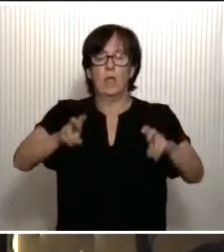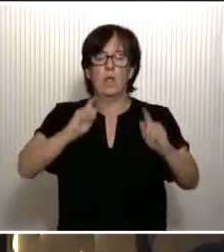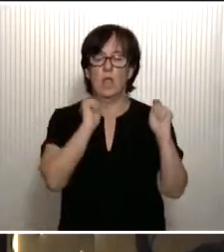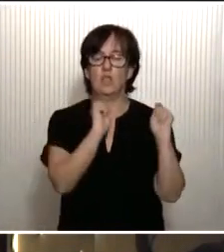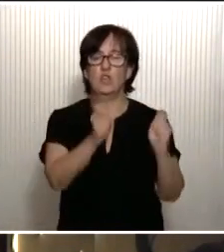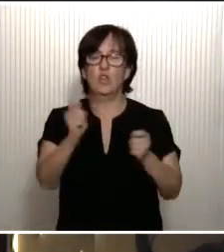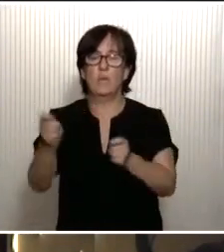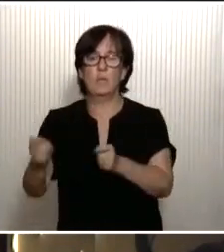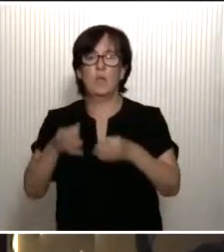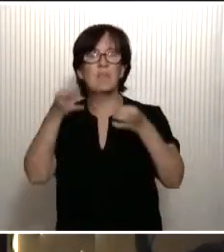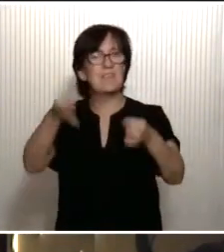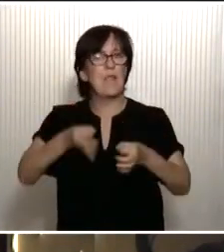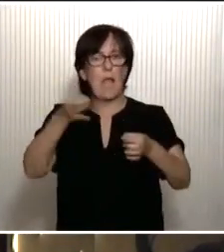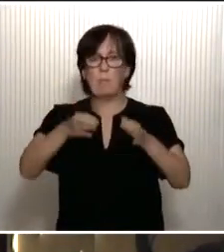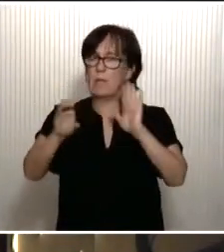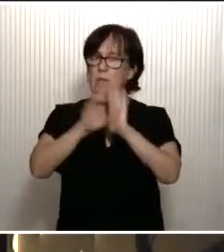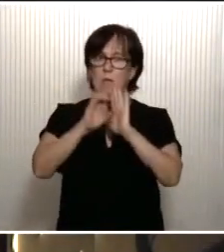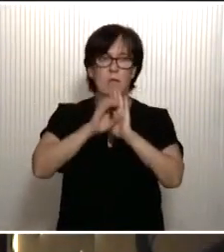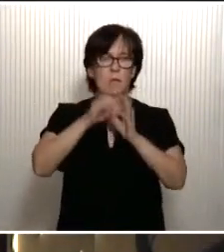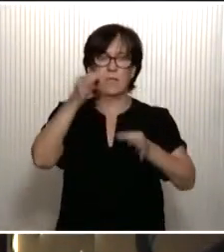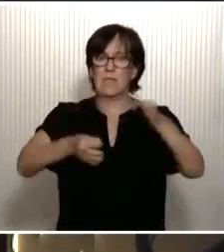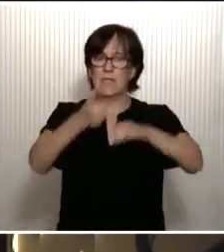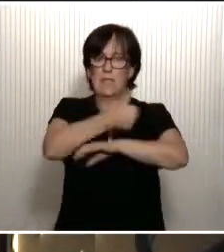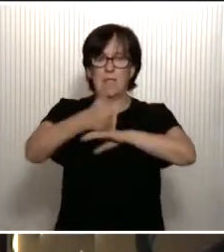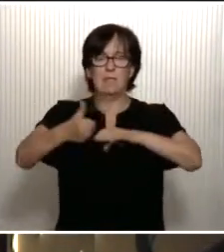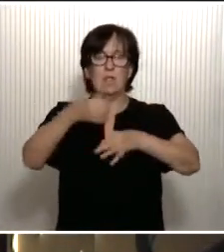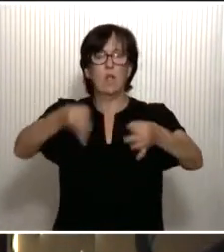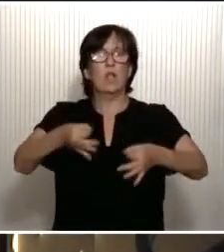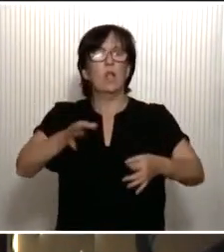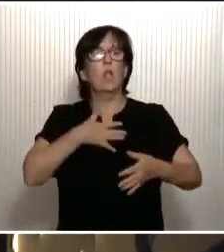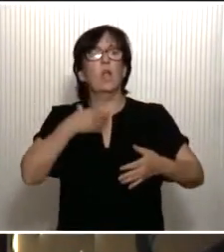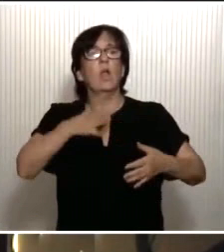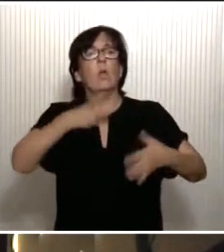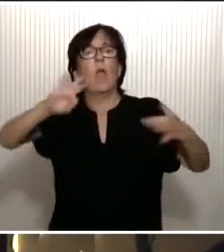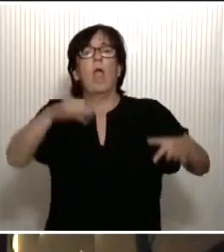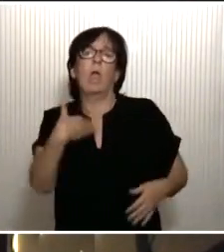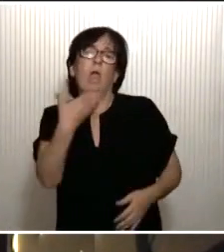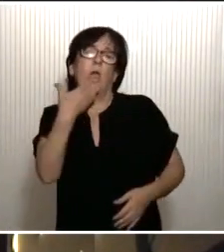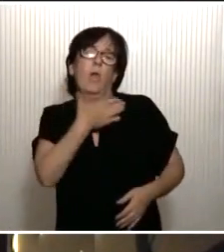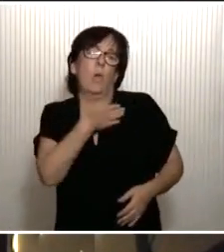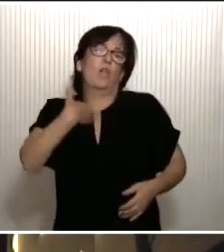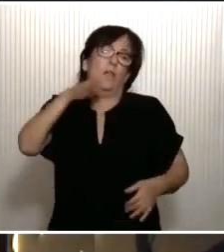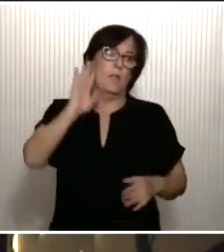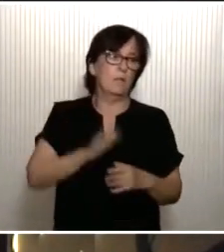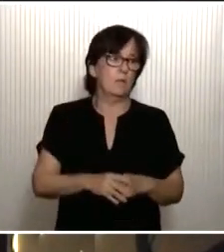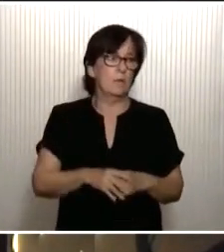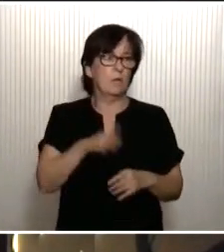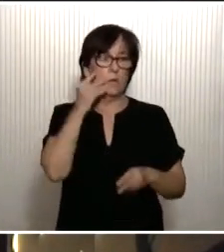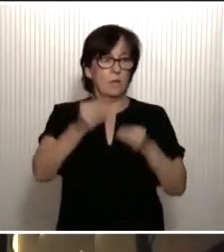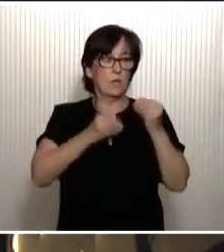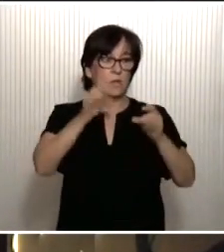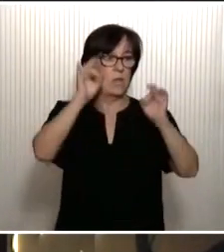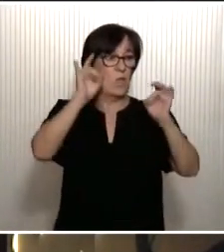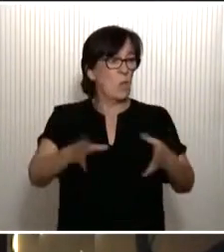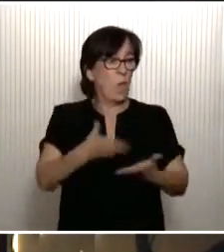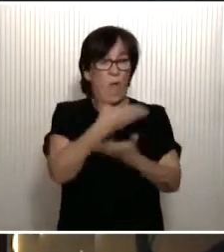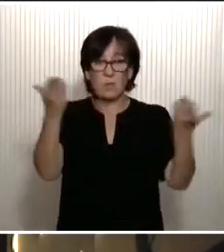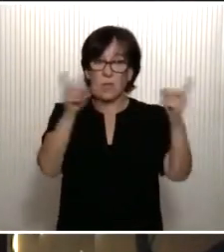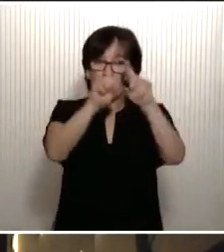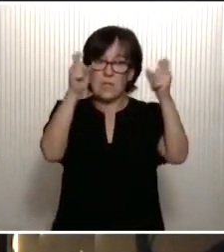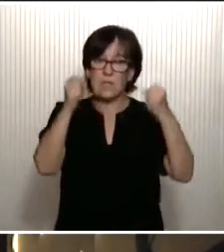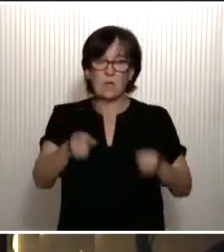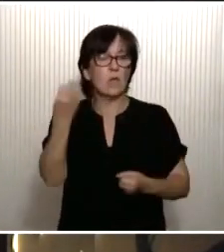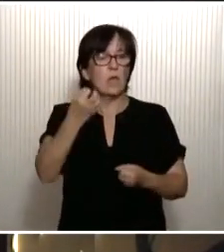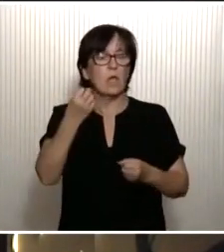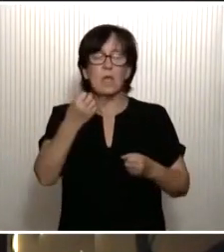constitucional siempre, siempre, y no cuando se nos antoje. Y otro tanto sucede con otras muchas instituciones que